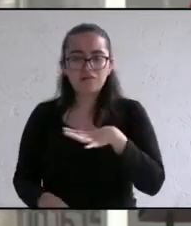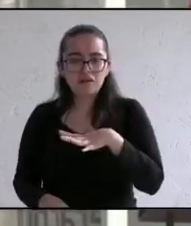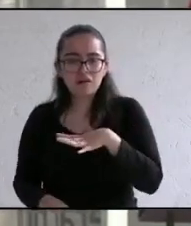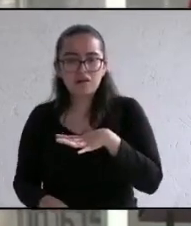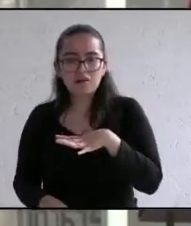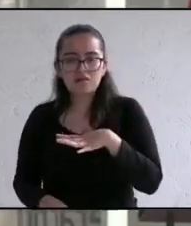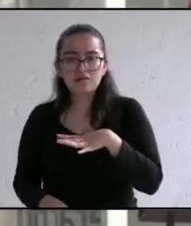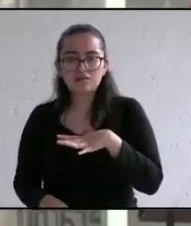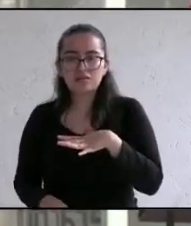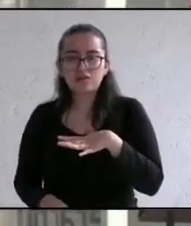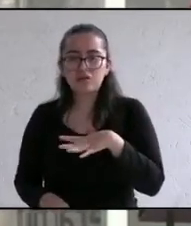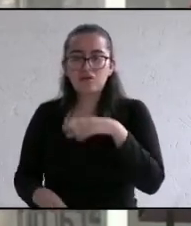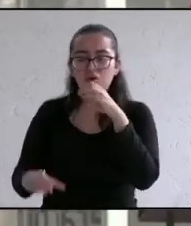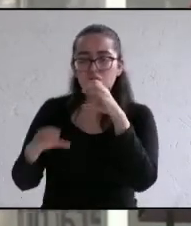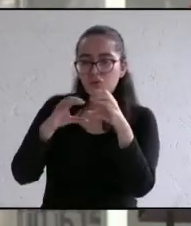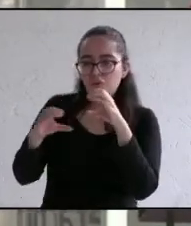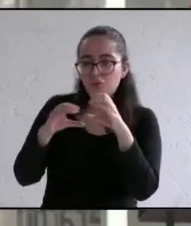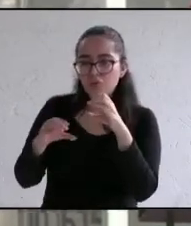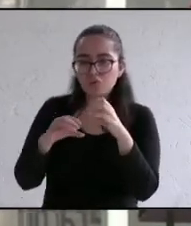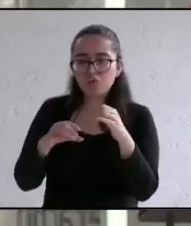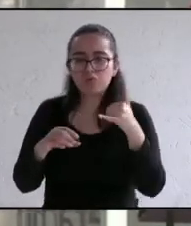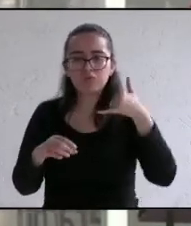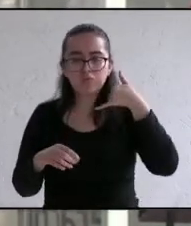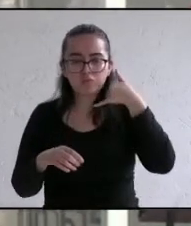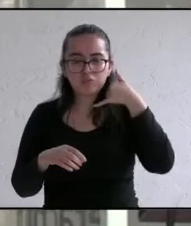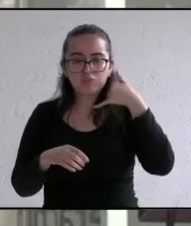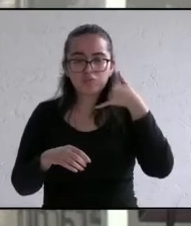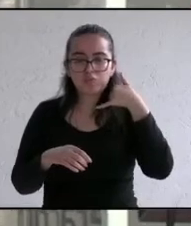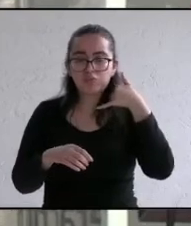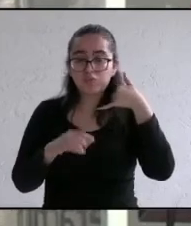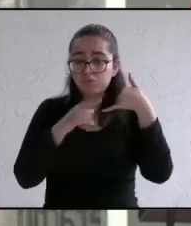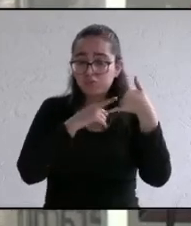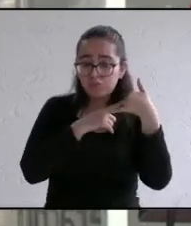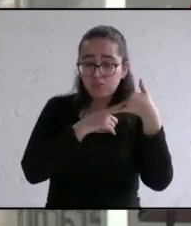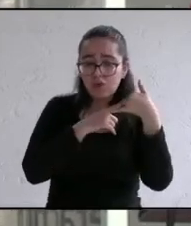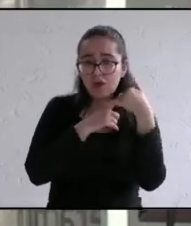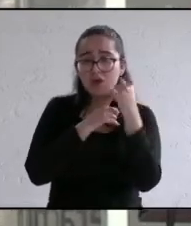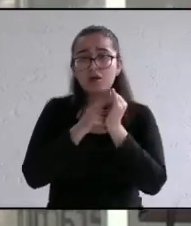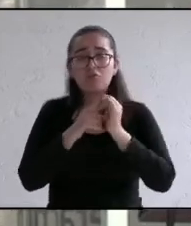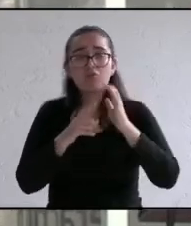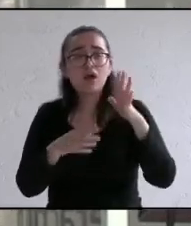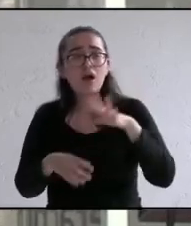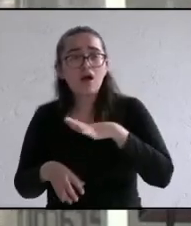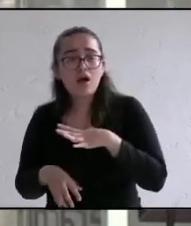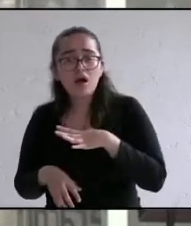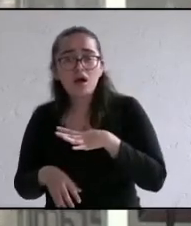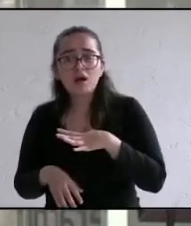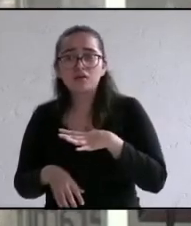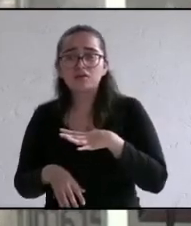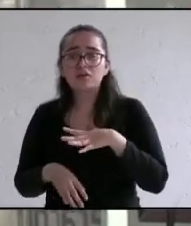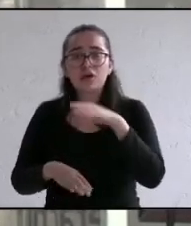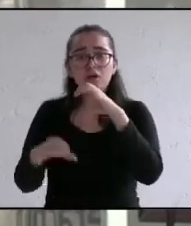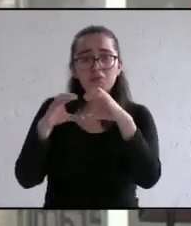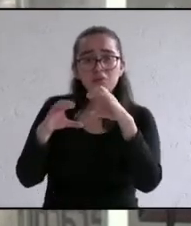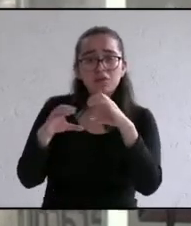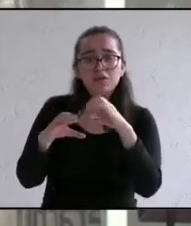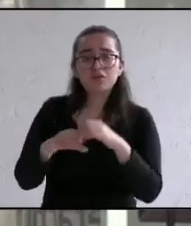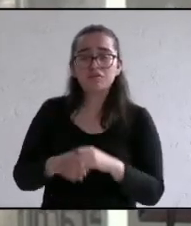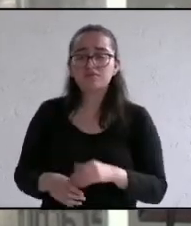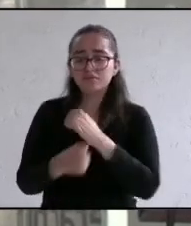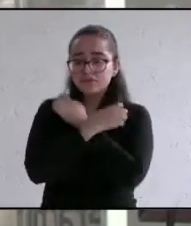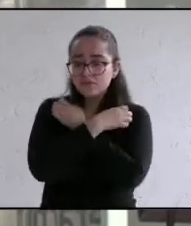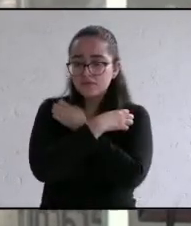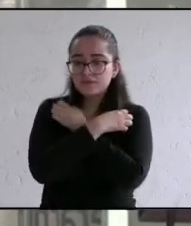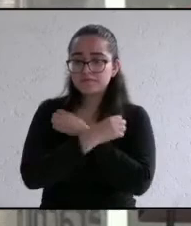gestionaremos antenas de vía celular antenas telefónicas vía celular y la educación sin lugar a duda